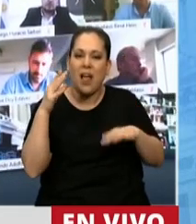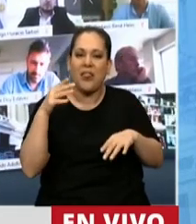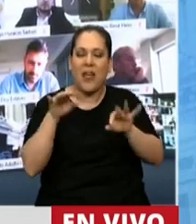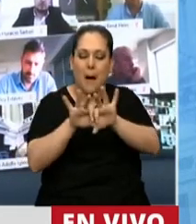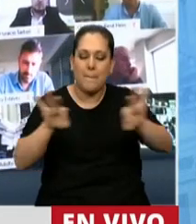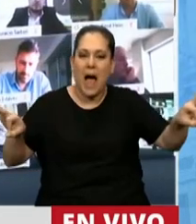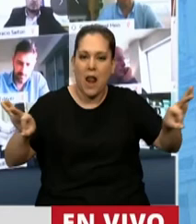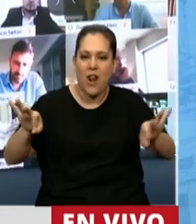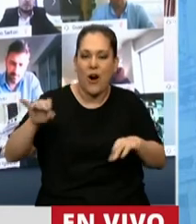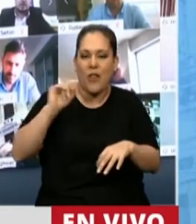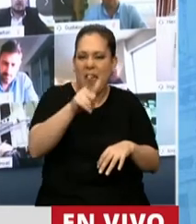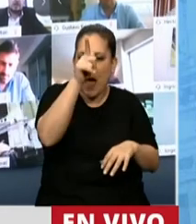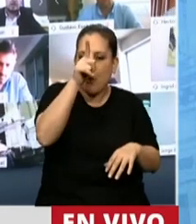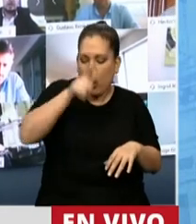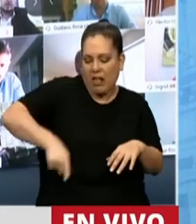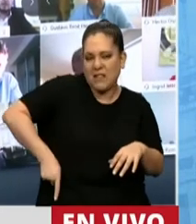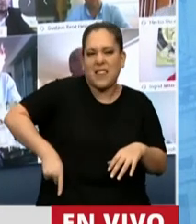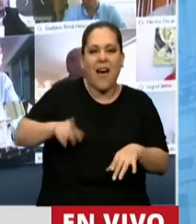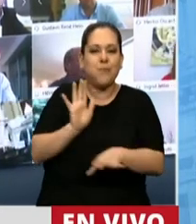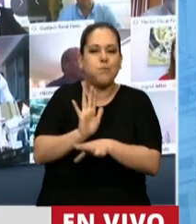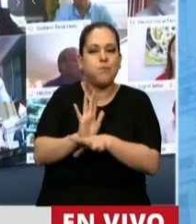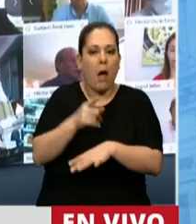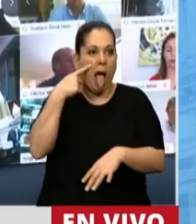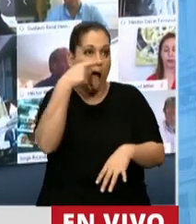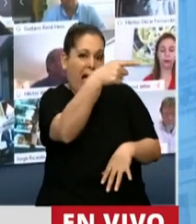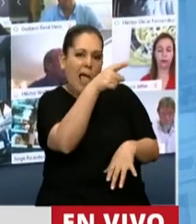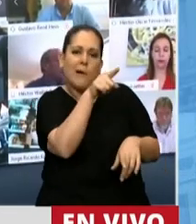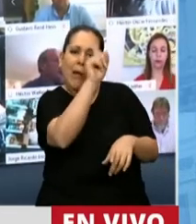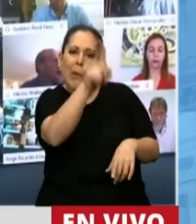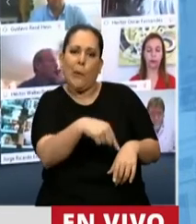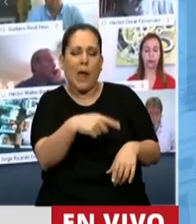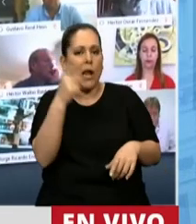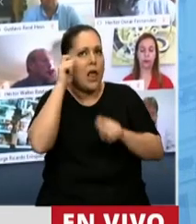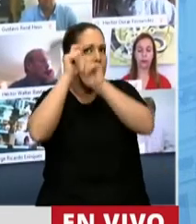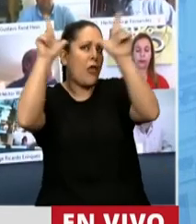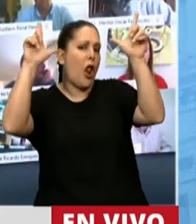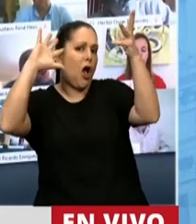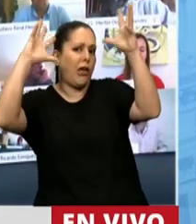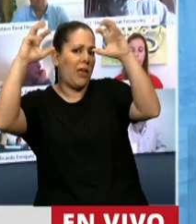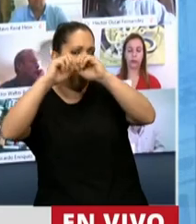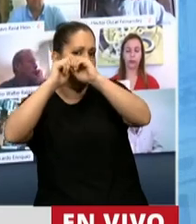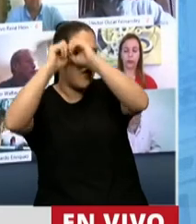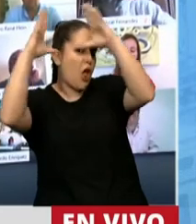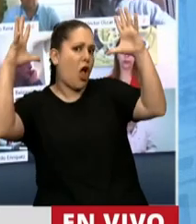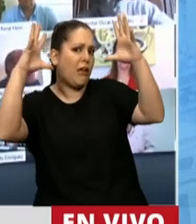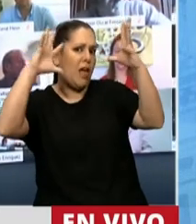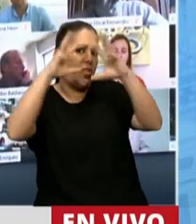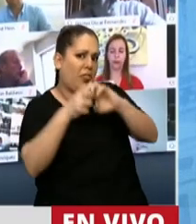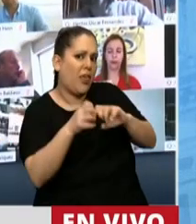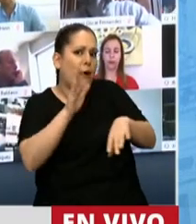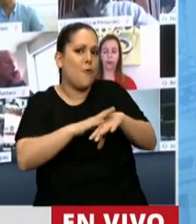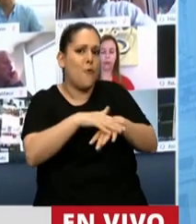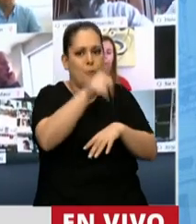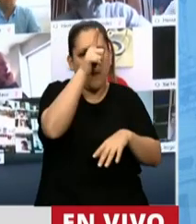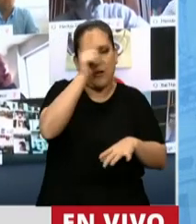palito de la policía diciendo que este es el palito para abollar ideologías. Entonces el mejor homenaje a Quino